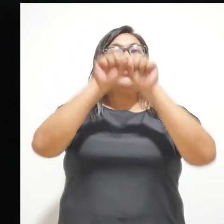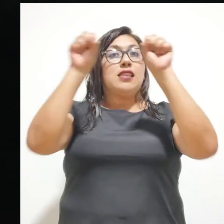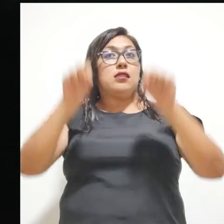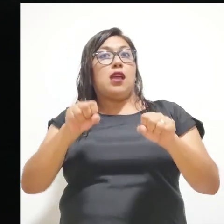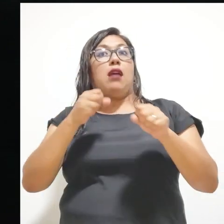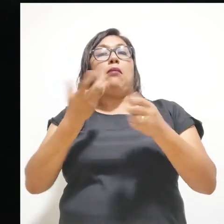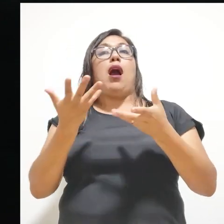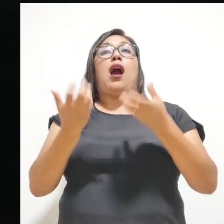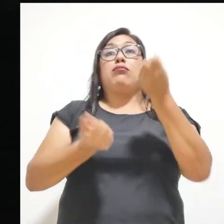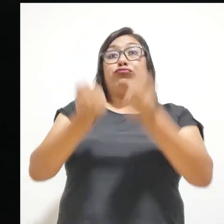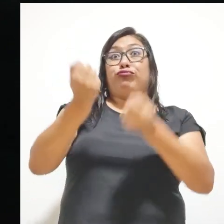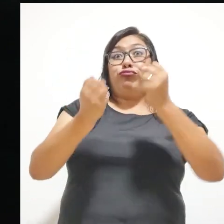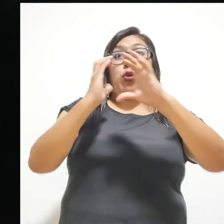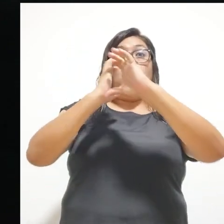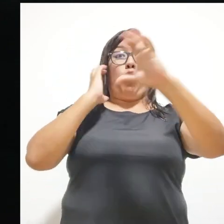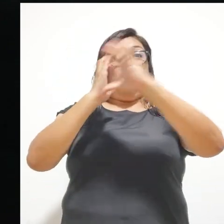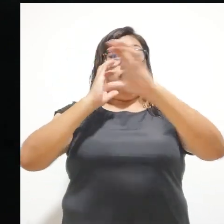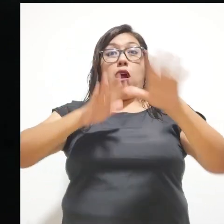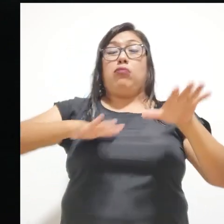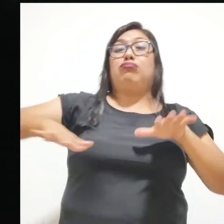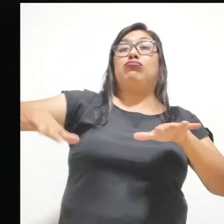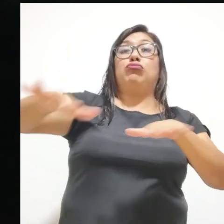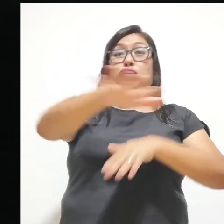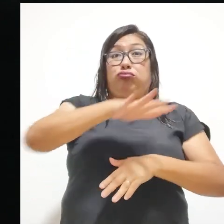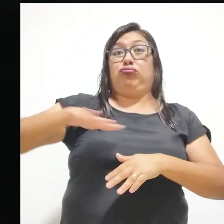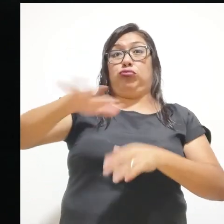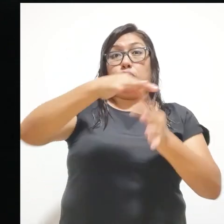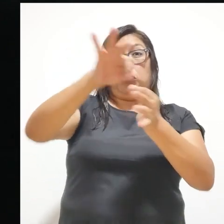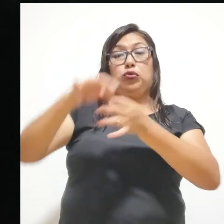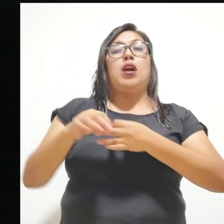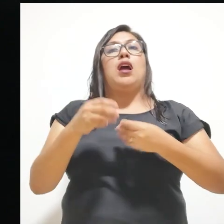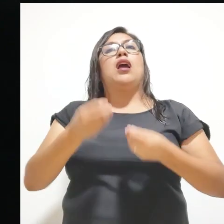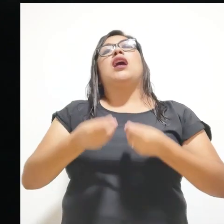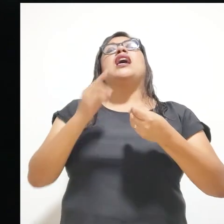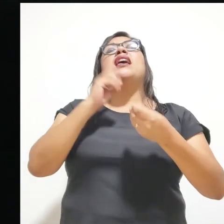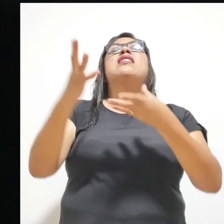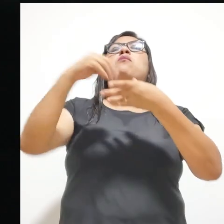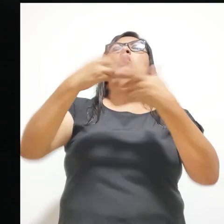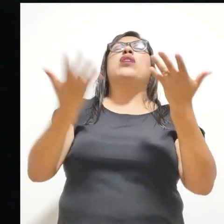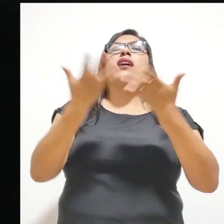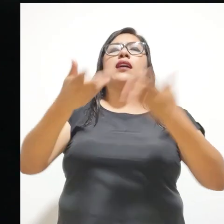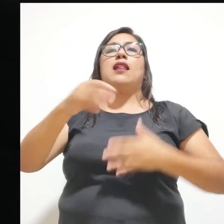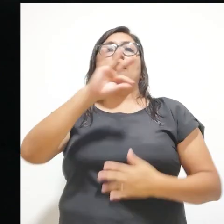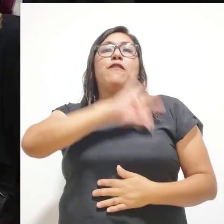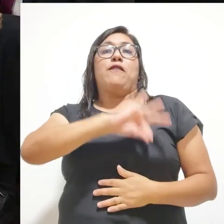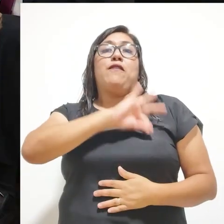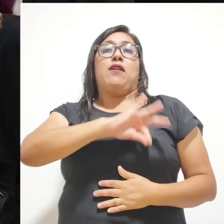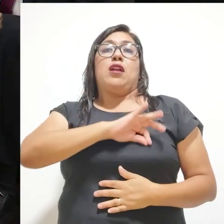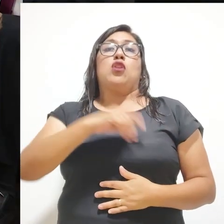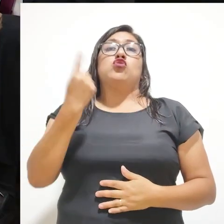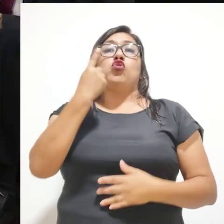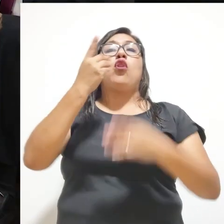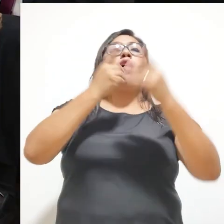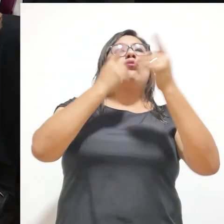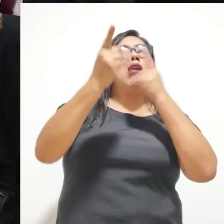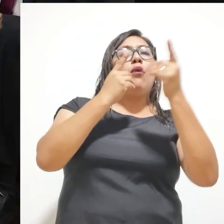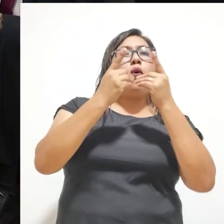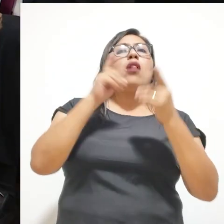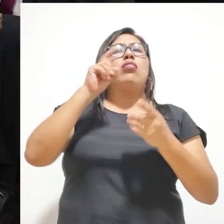todos estos sistemas urbanos, y así incorporen este beneficio. Y ahí creo que tenemos que no solamente